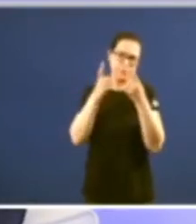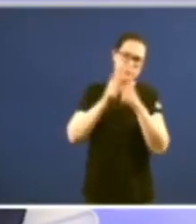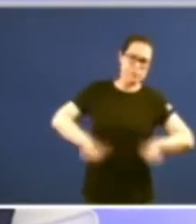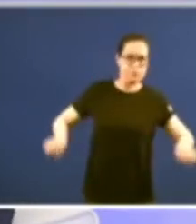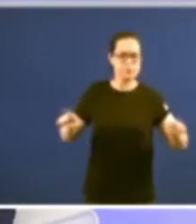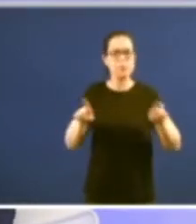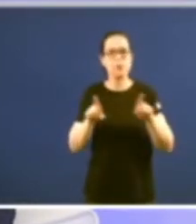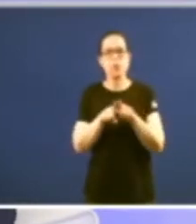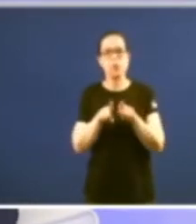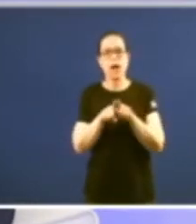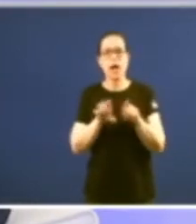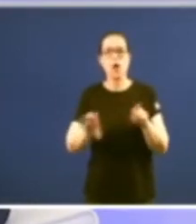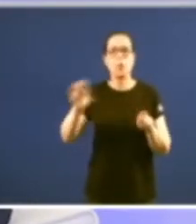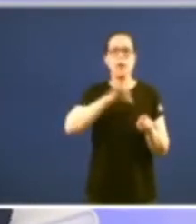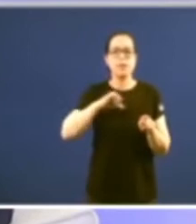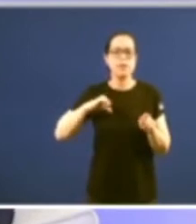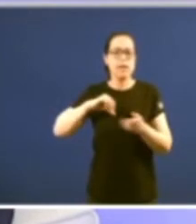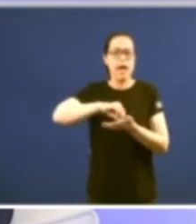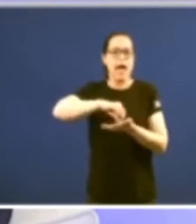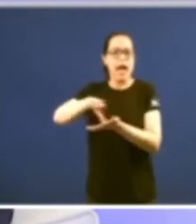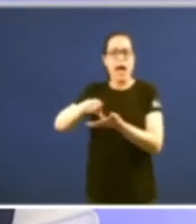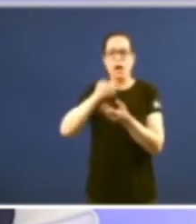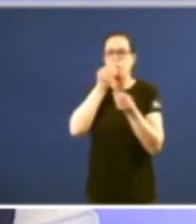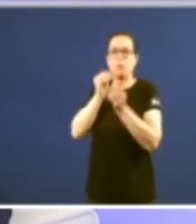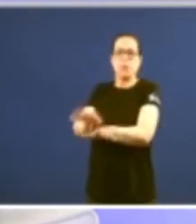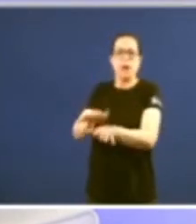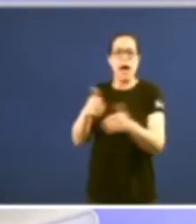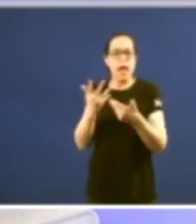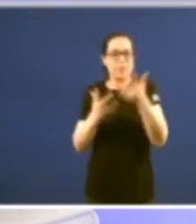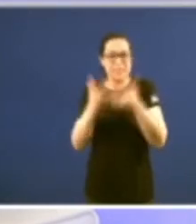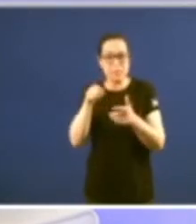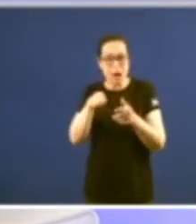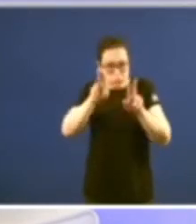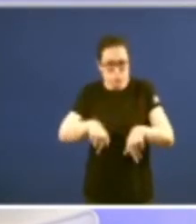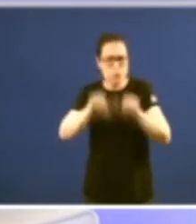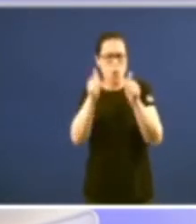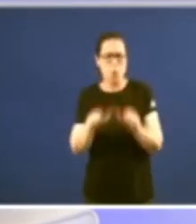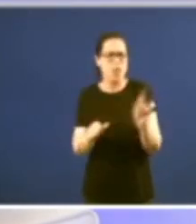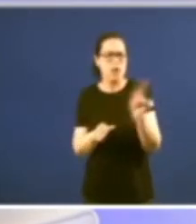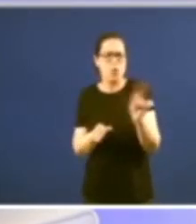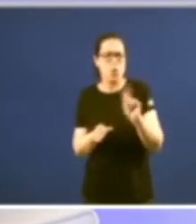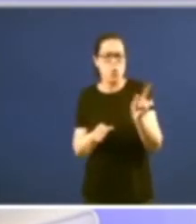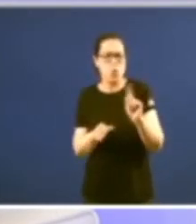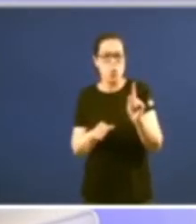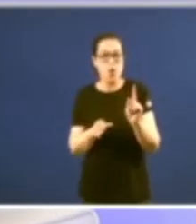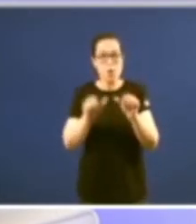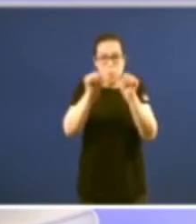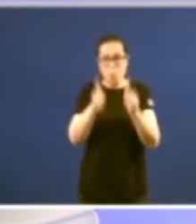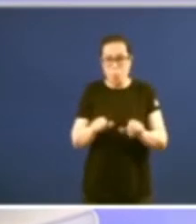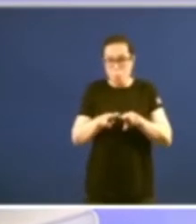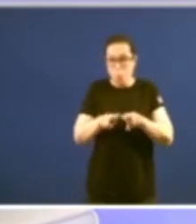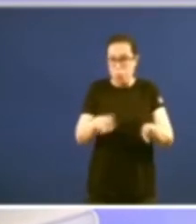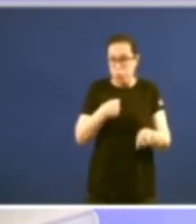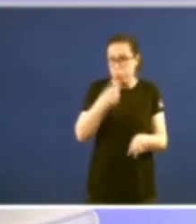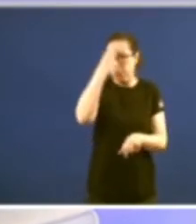que tuveran unha mera descentralización administrativa este non era un modelo o modelo era vai haber dúas comunidades autónomas con